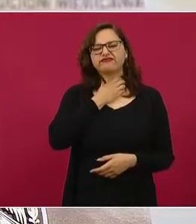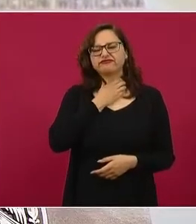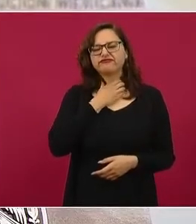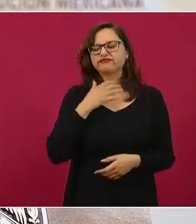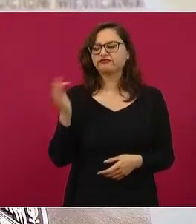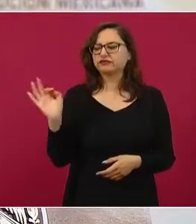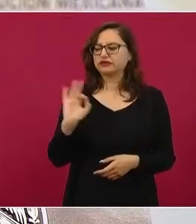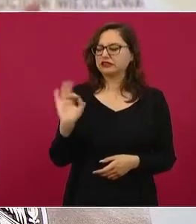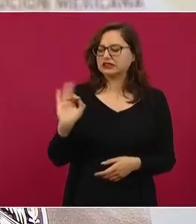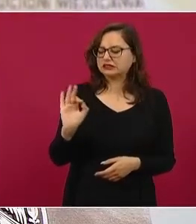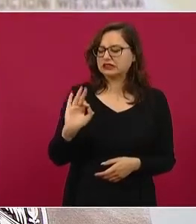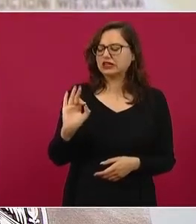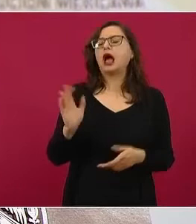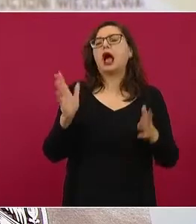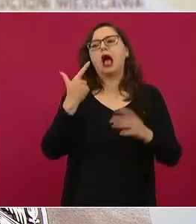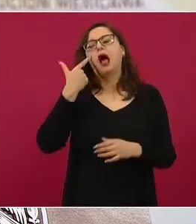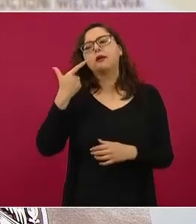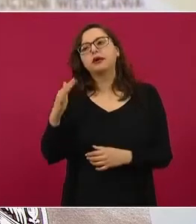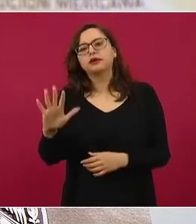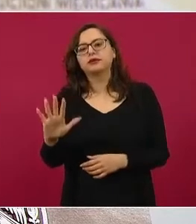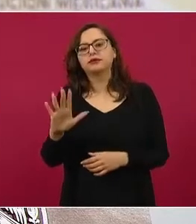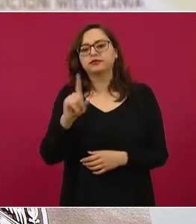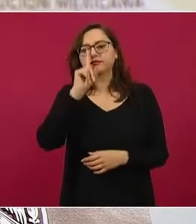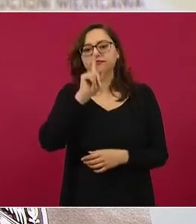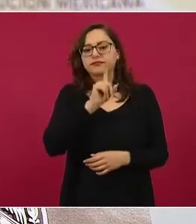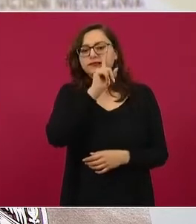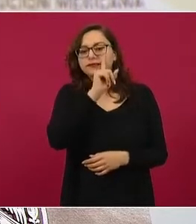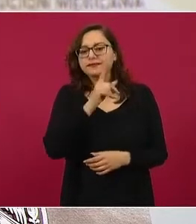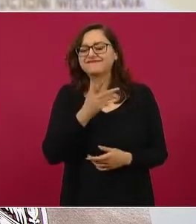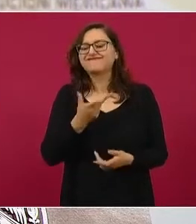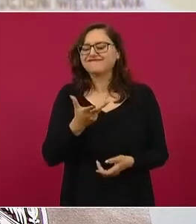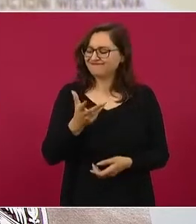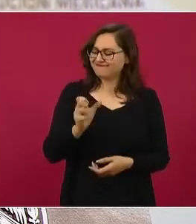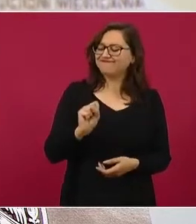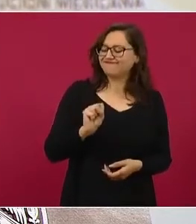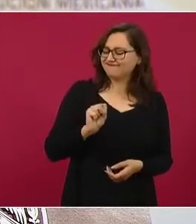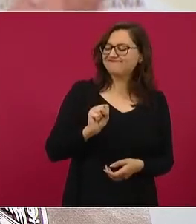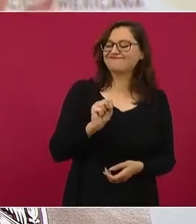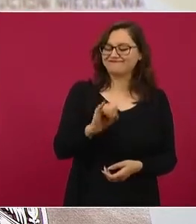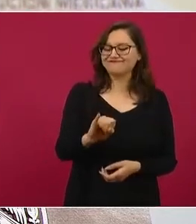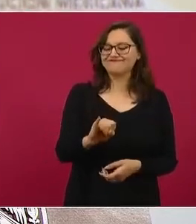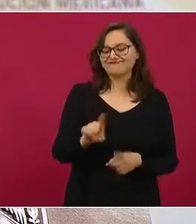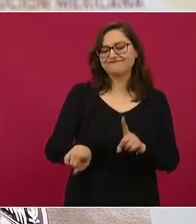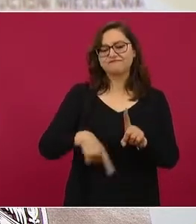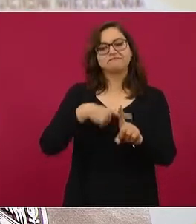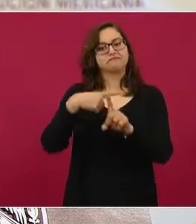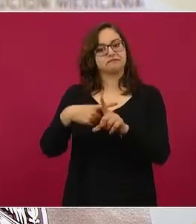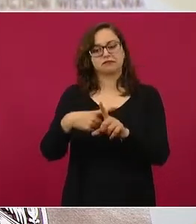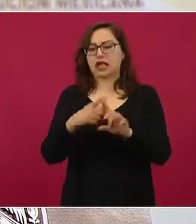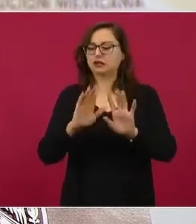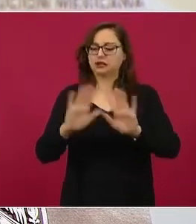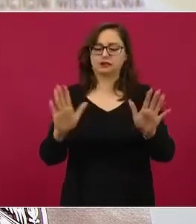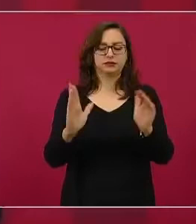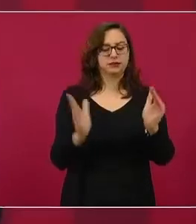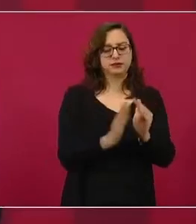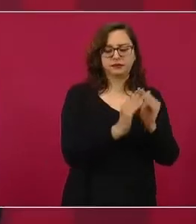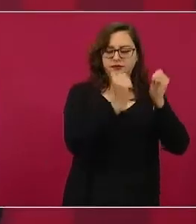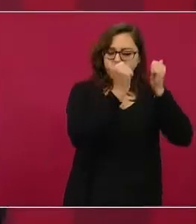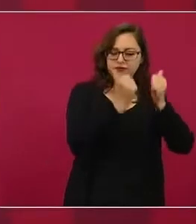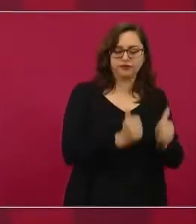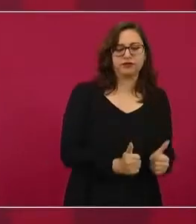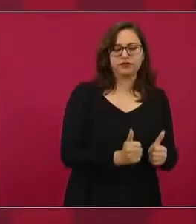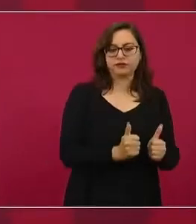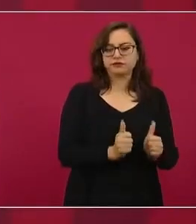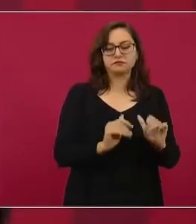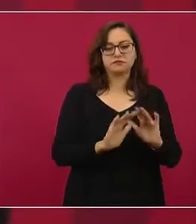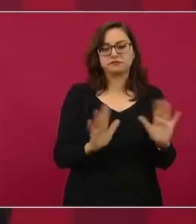ser COVID y una vez que fue comprobado que era positivo, se tomó la medida de